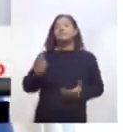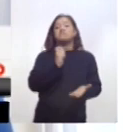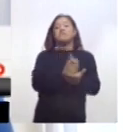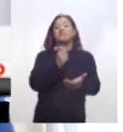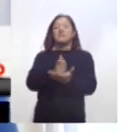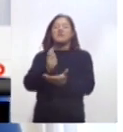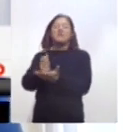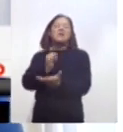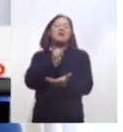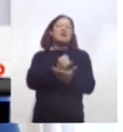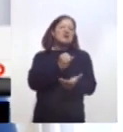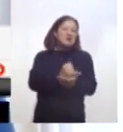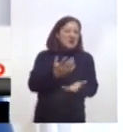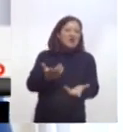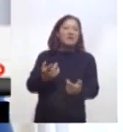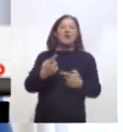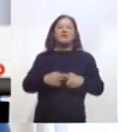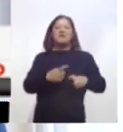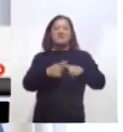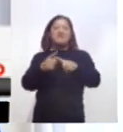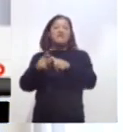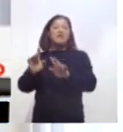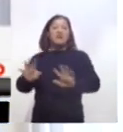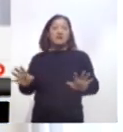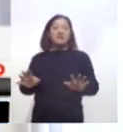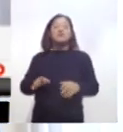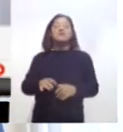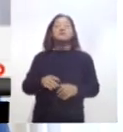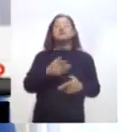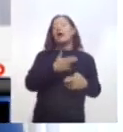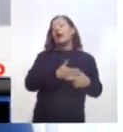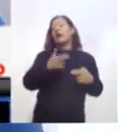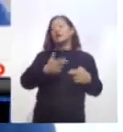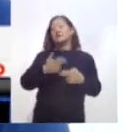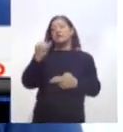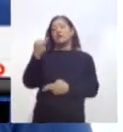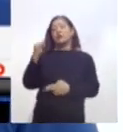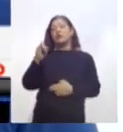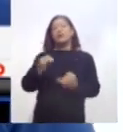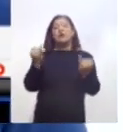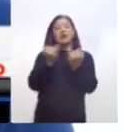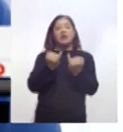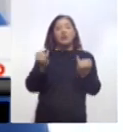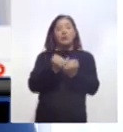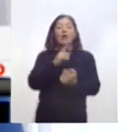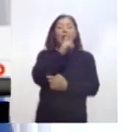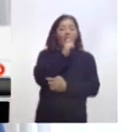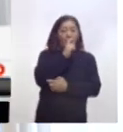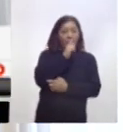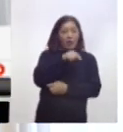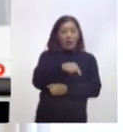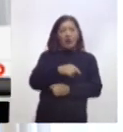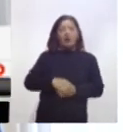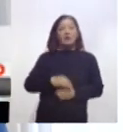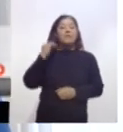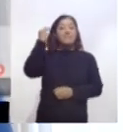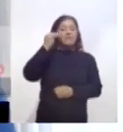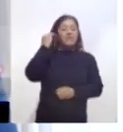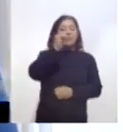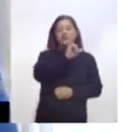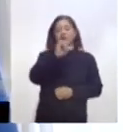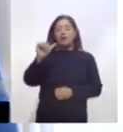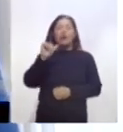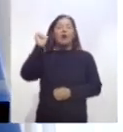licencias de funcionamiento, la misma forma, estas se van hasta el mes de junio. De igual manera, el pago del agua potable correspondiente al bimestre marzo-abril